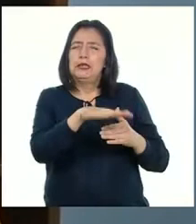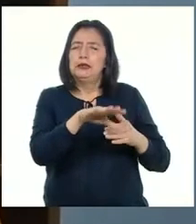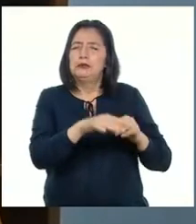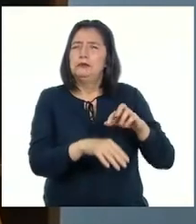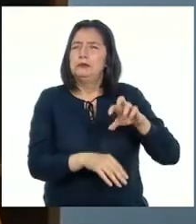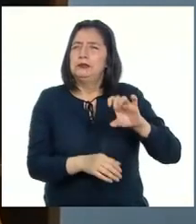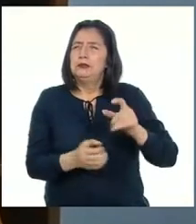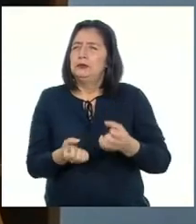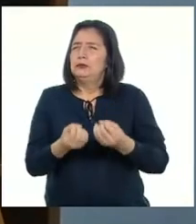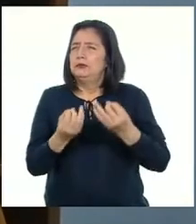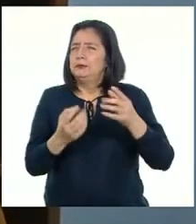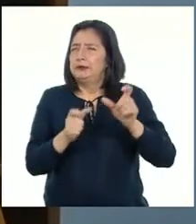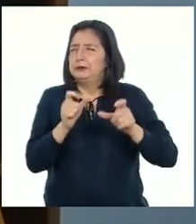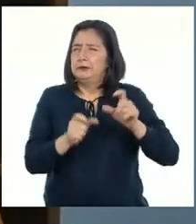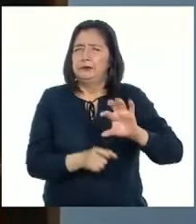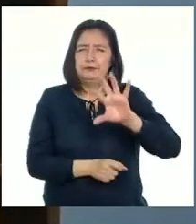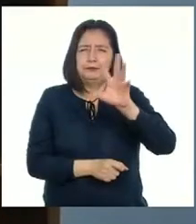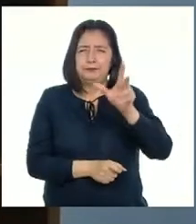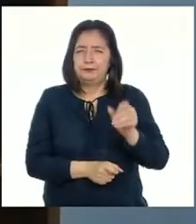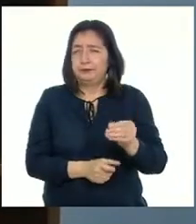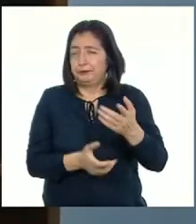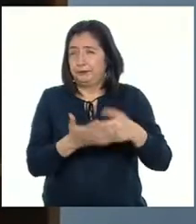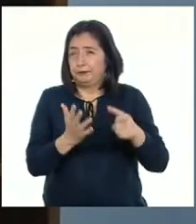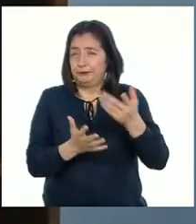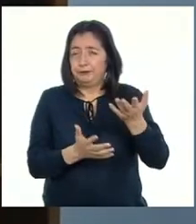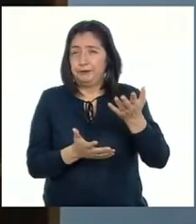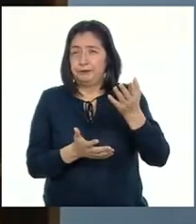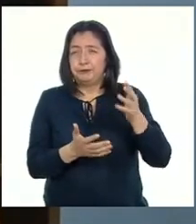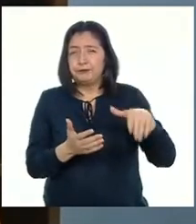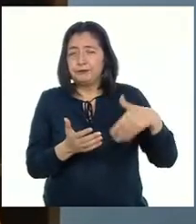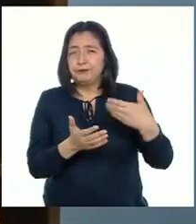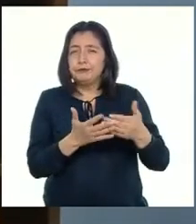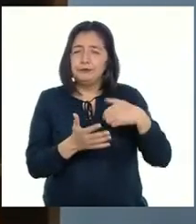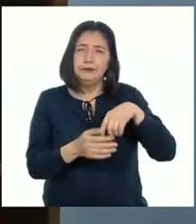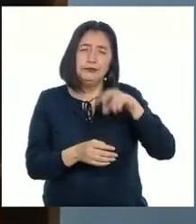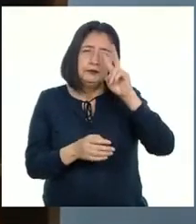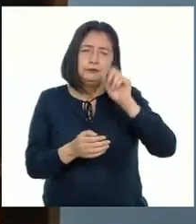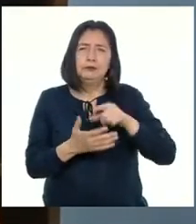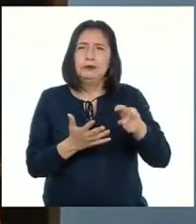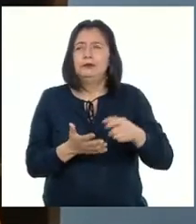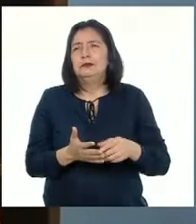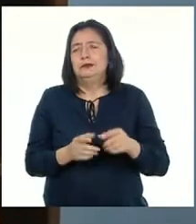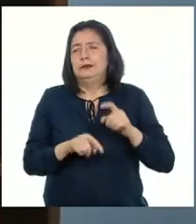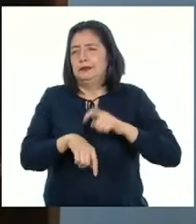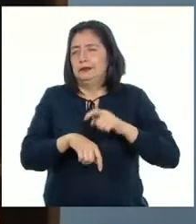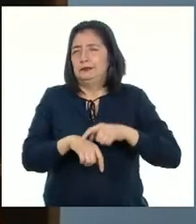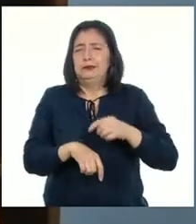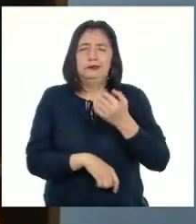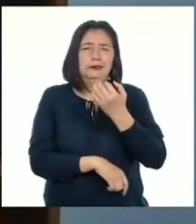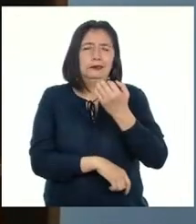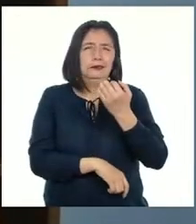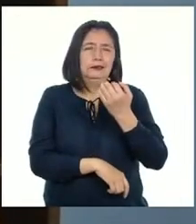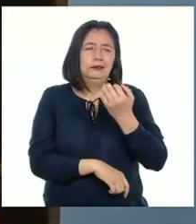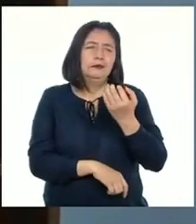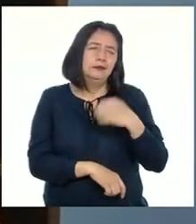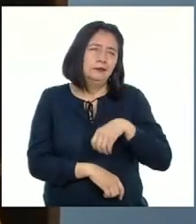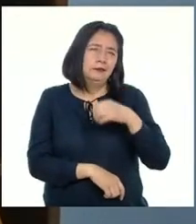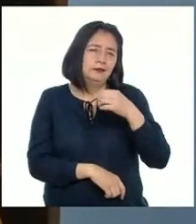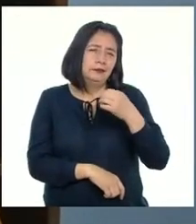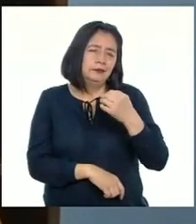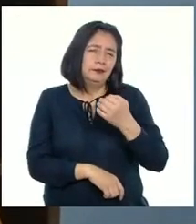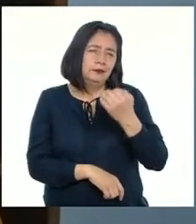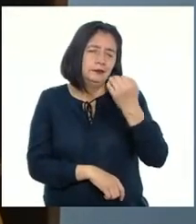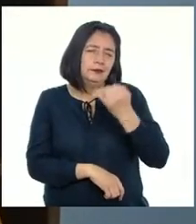población mayormente afrodescendiente Durante este tiempo La iglesia católica va a fomentar la